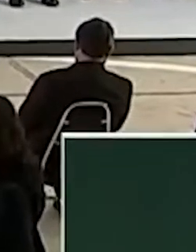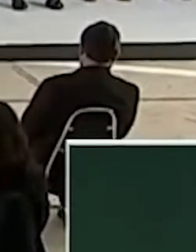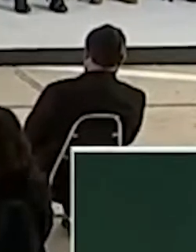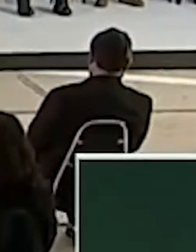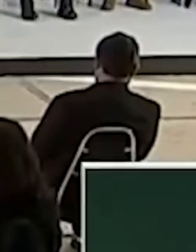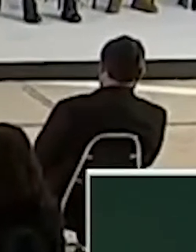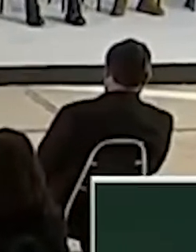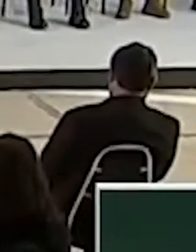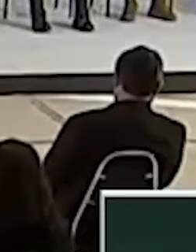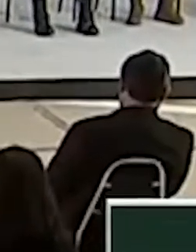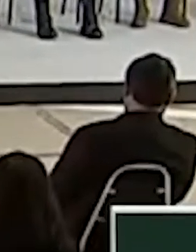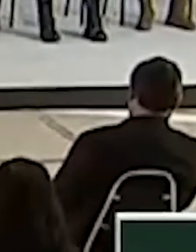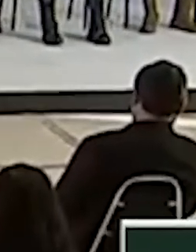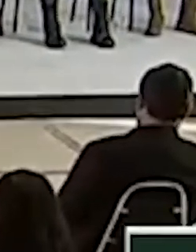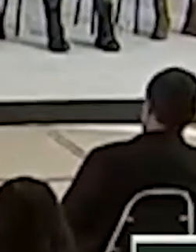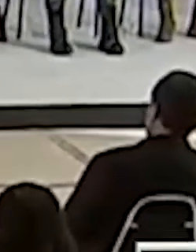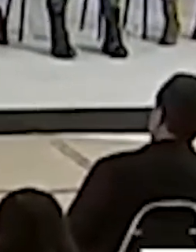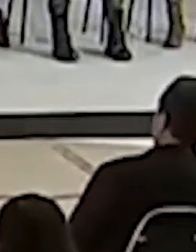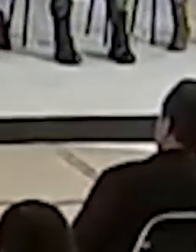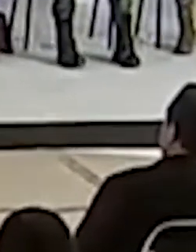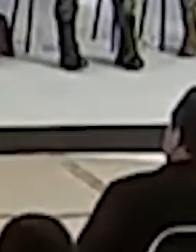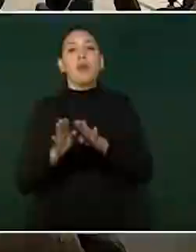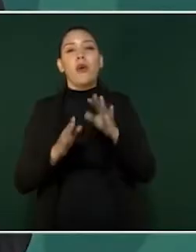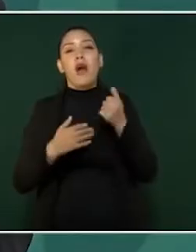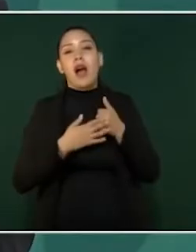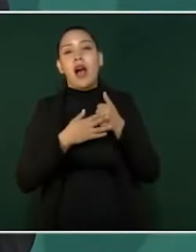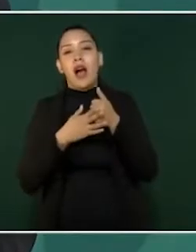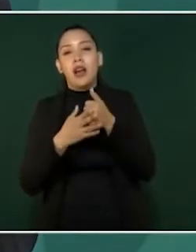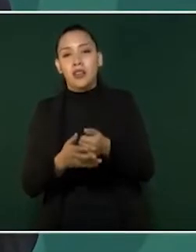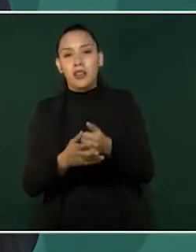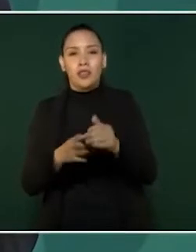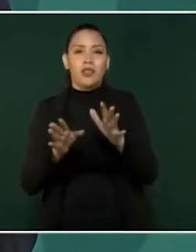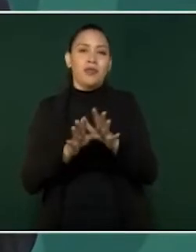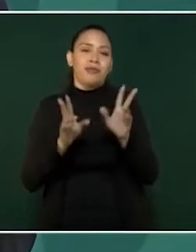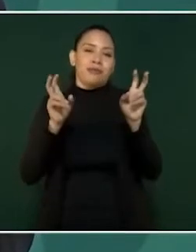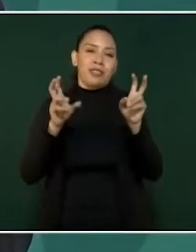les ayudáramos a hacer el caldo gordo,